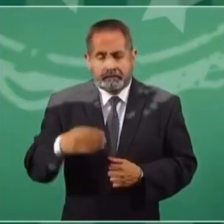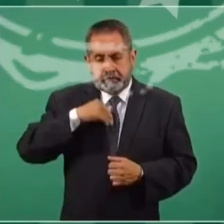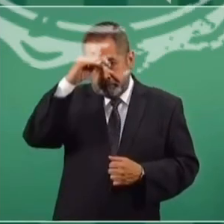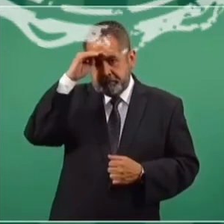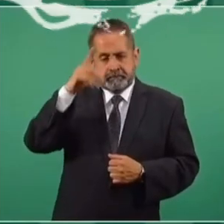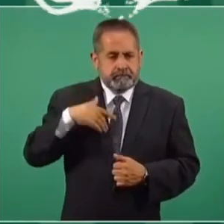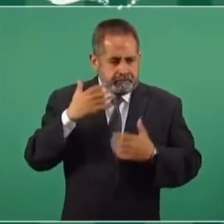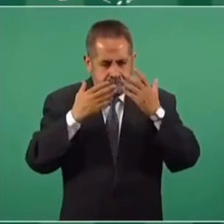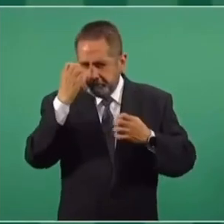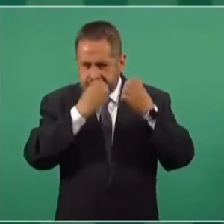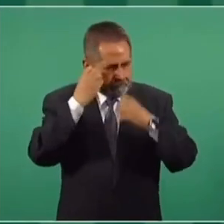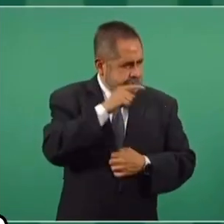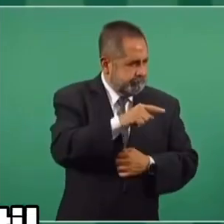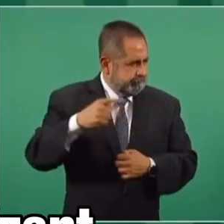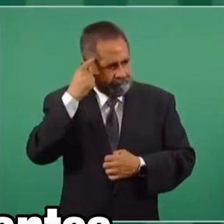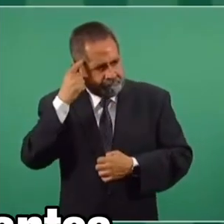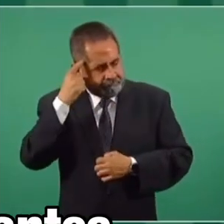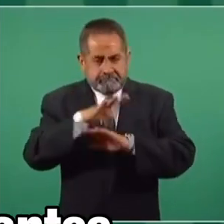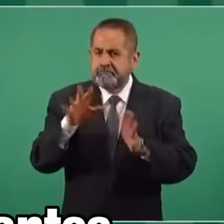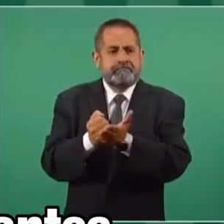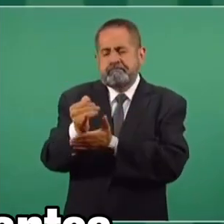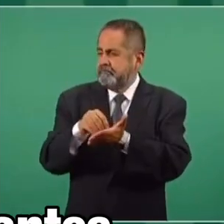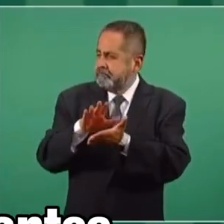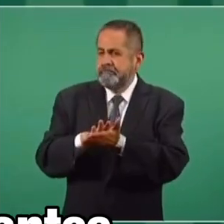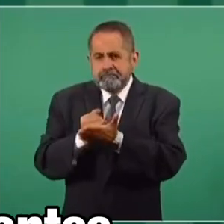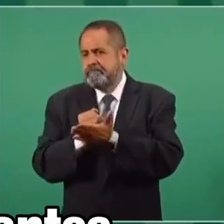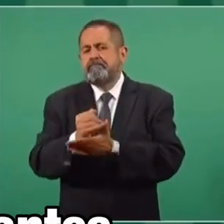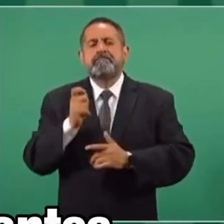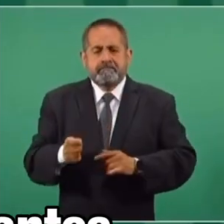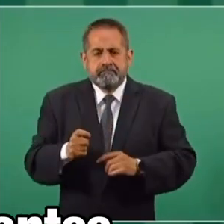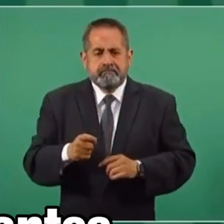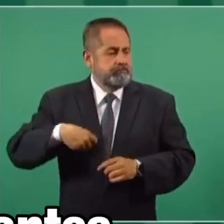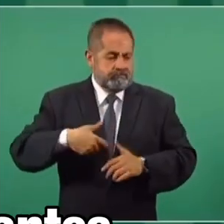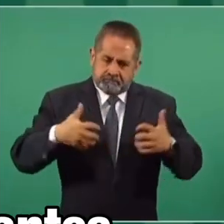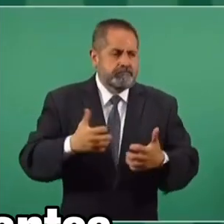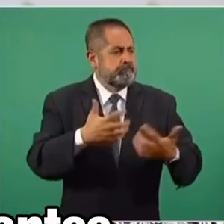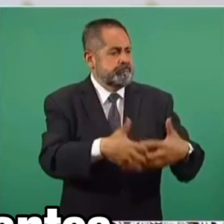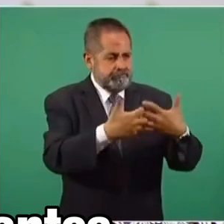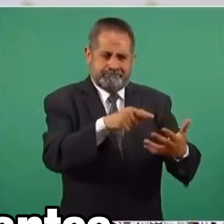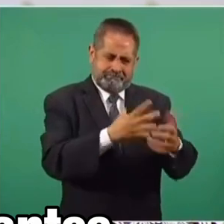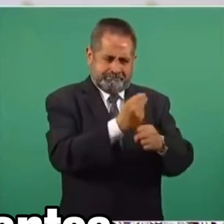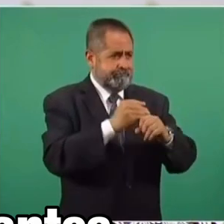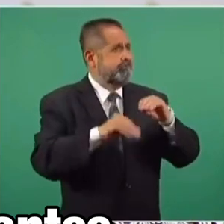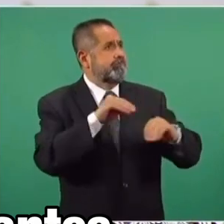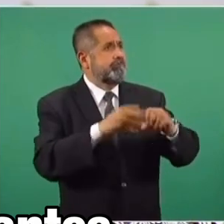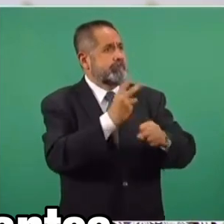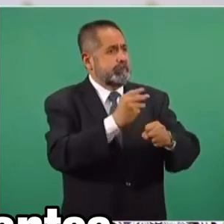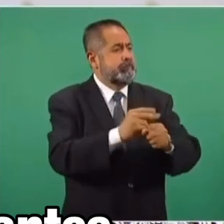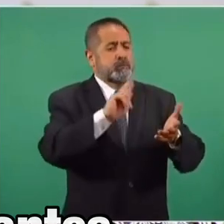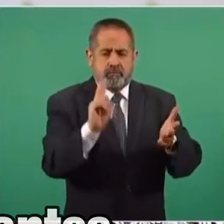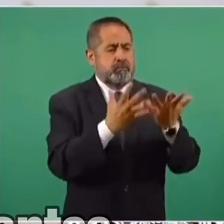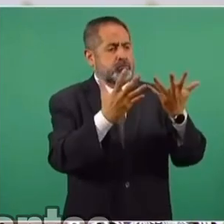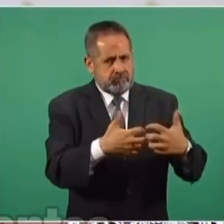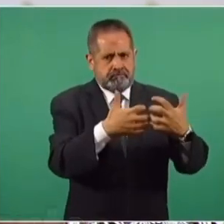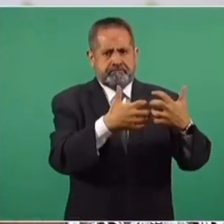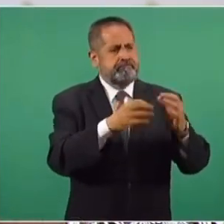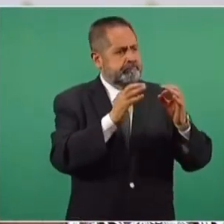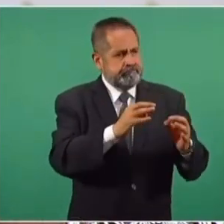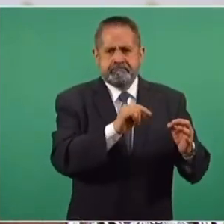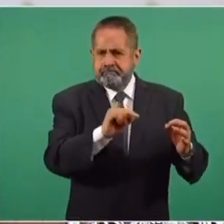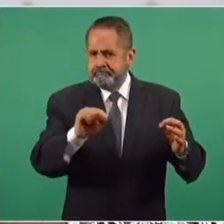Se hizo un estudio y se decidió que vamos a mantener las plantas, se van a limpiar